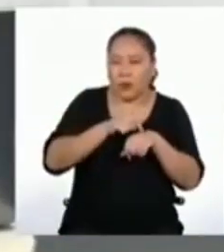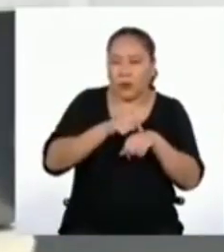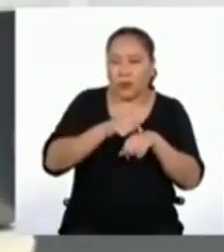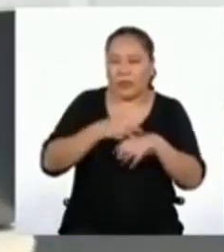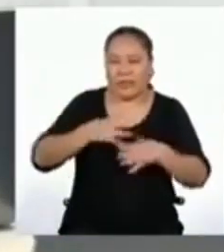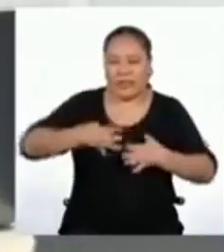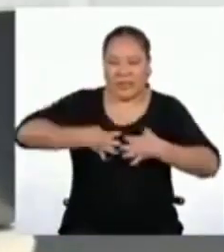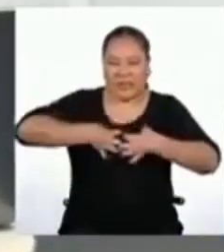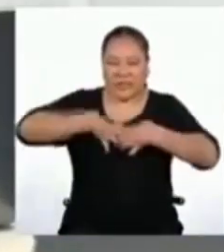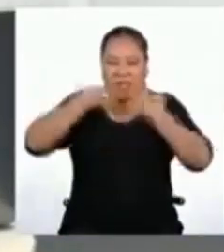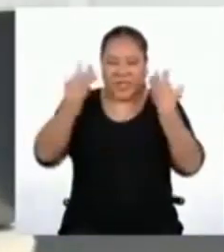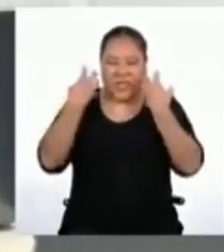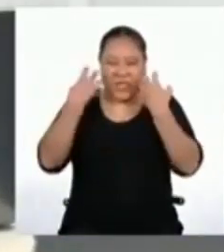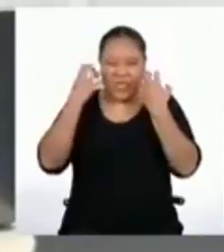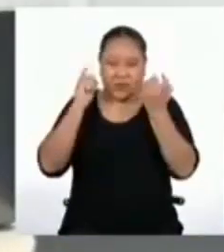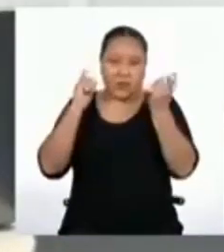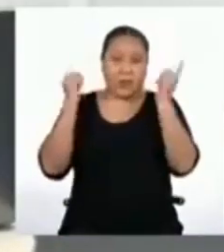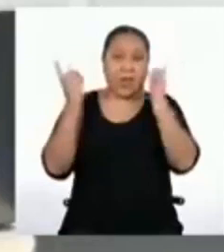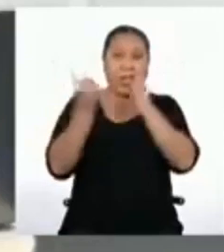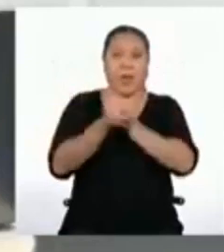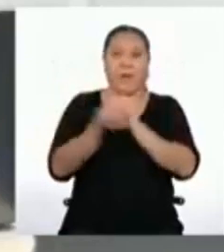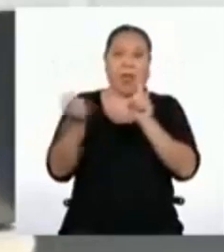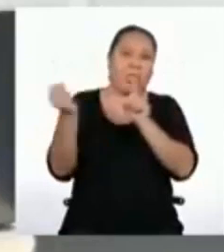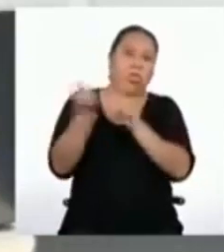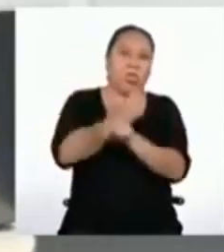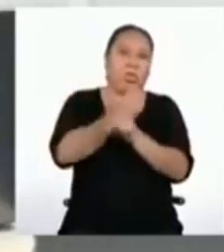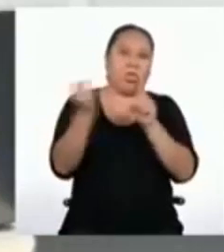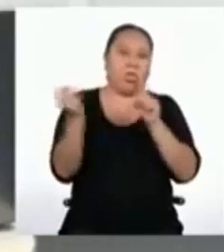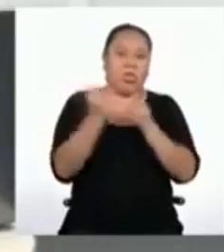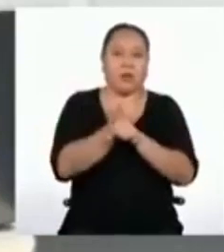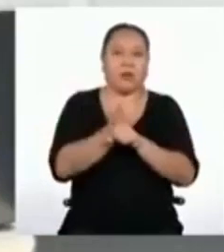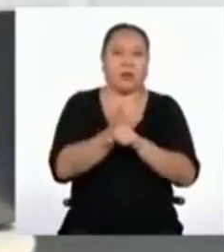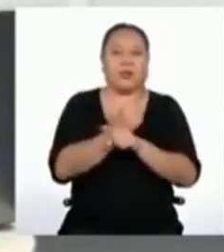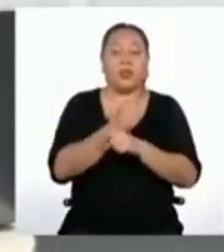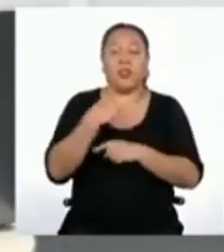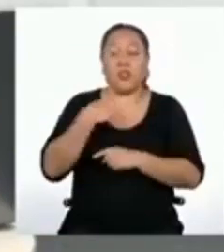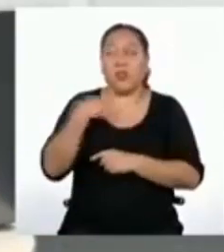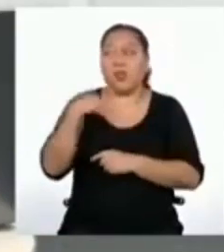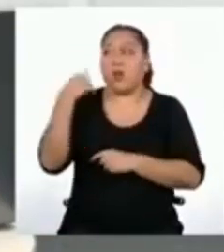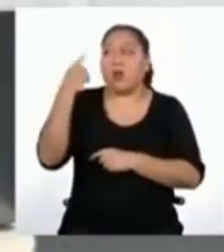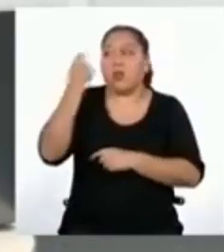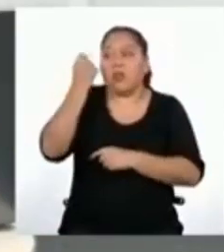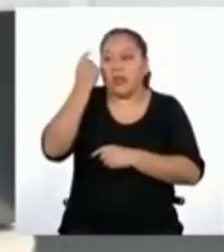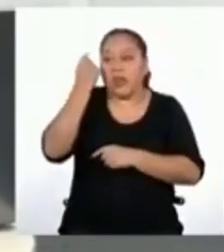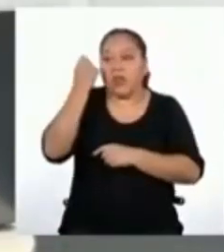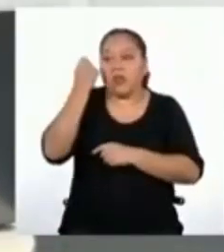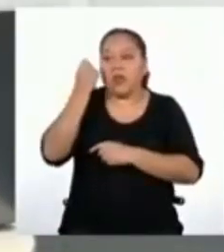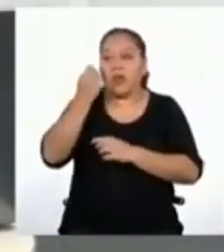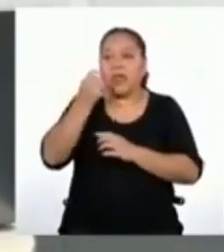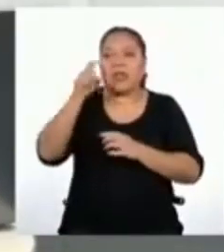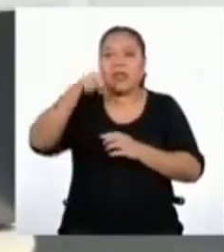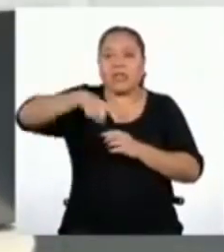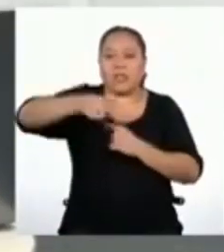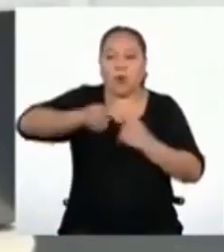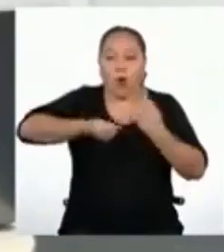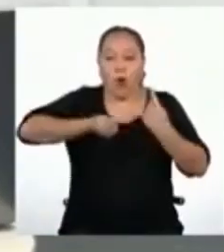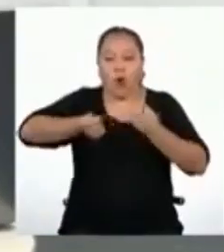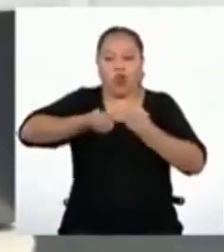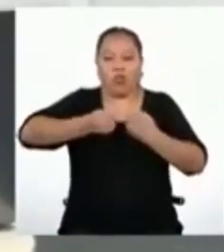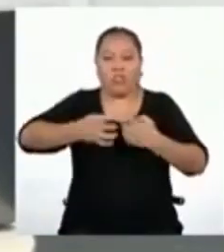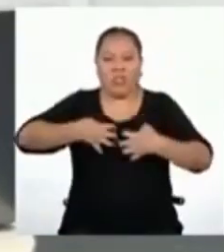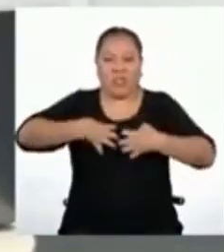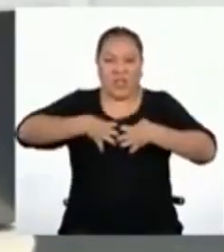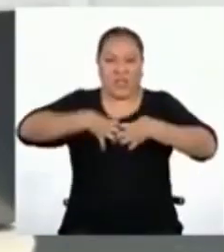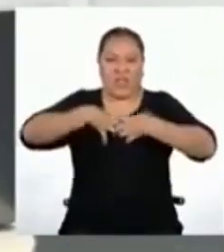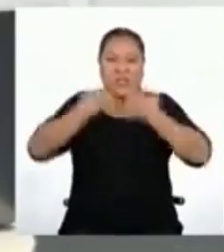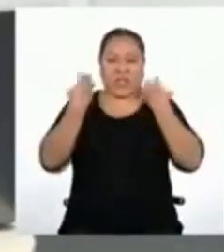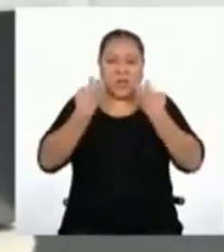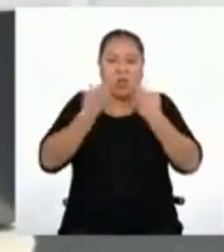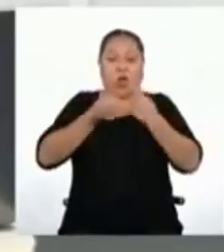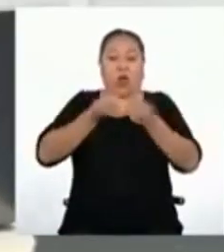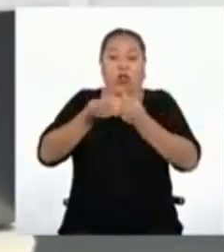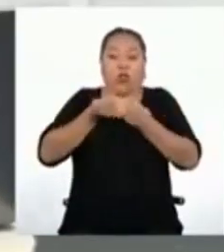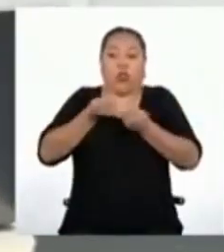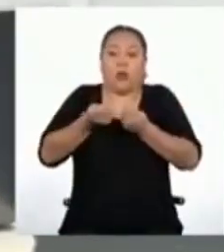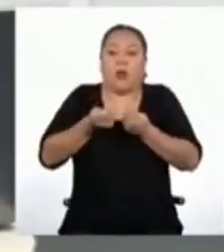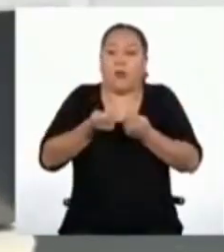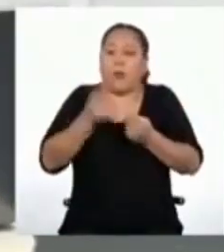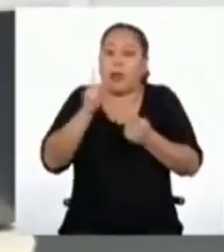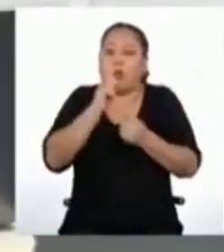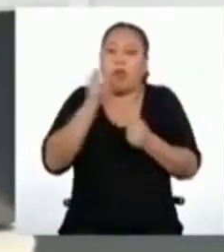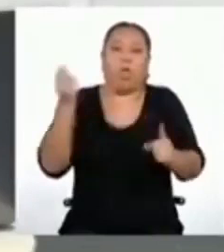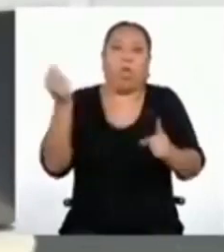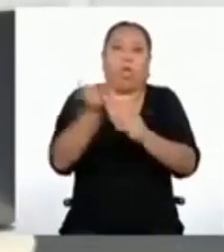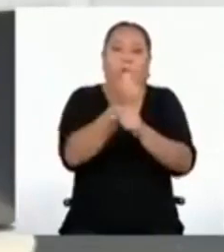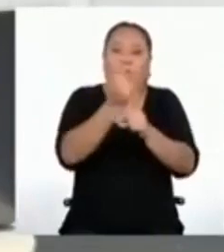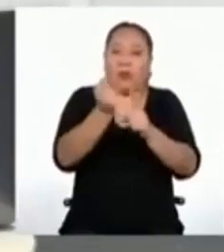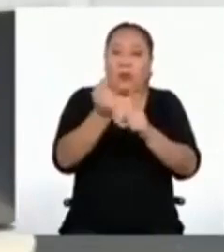agresividad y lo que entiendo es que hay que gestionar la ira para que no llegue a ese punto. Pero lo que aún no me